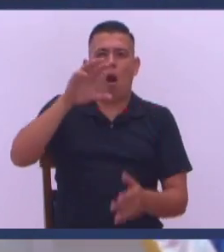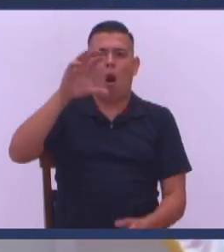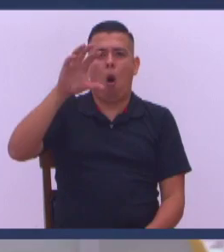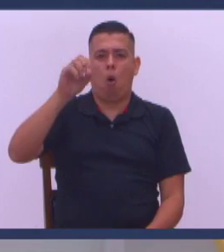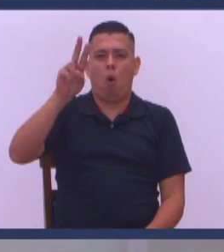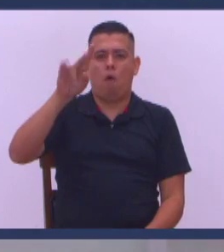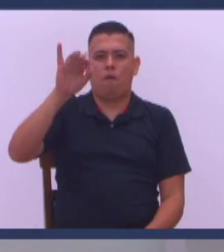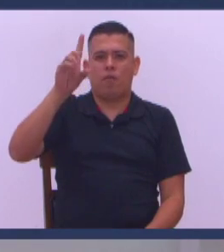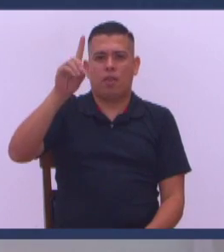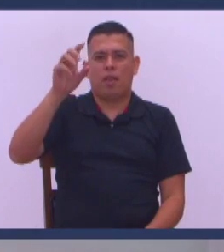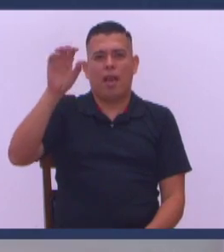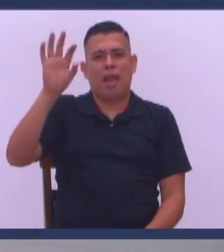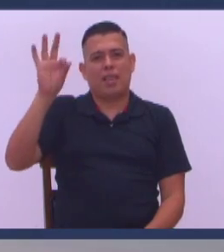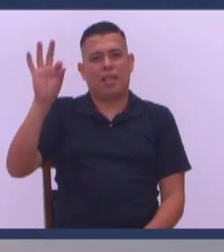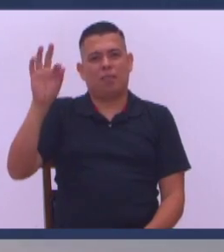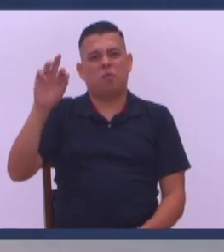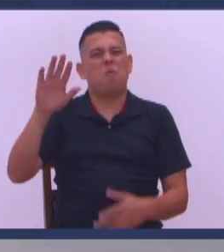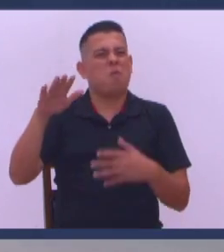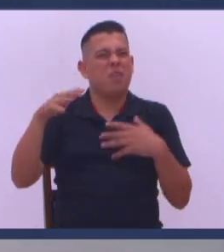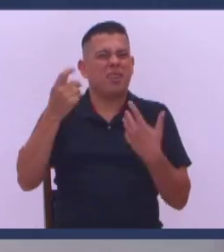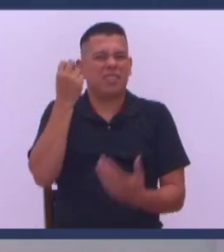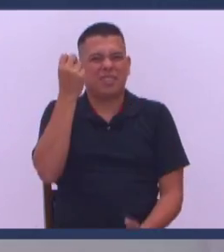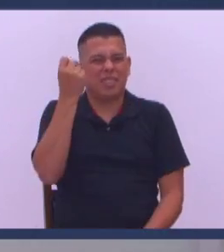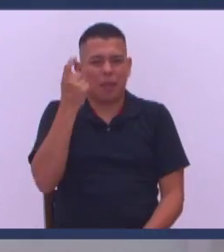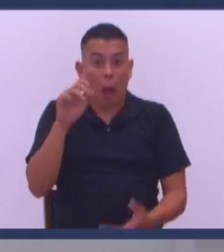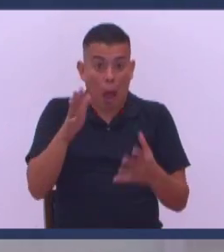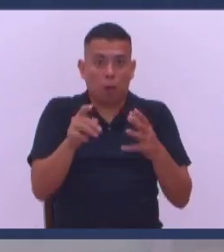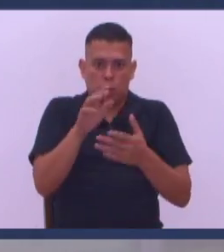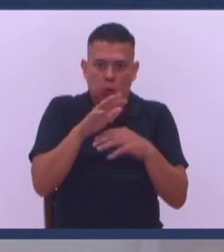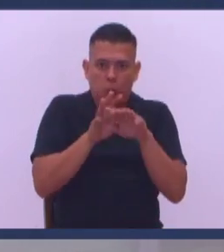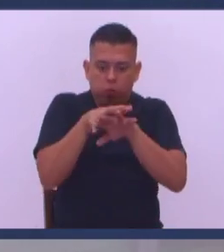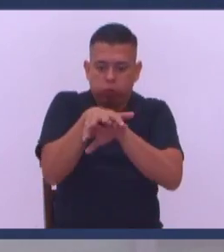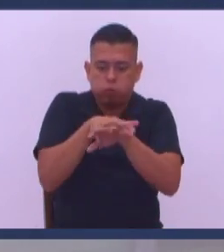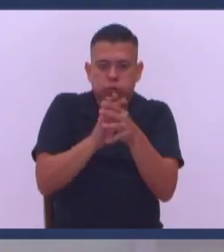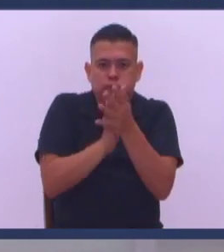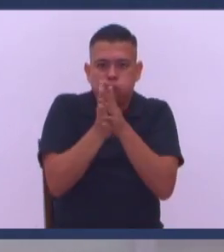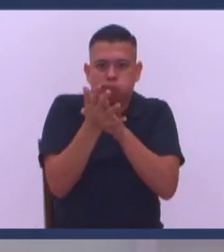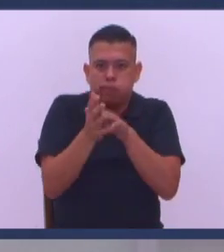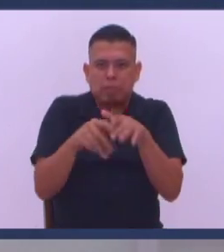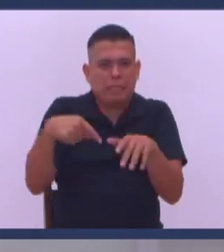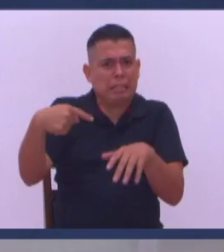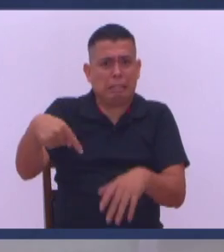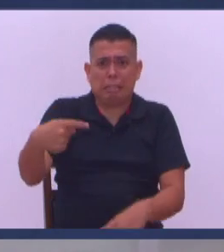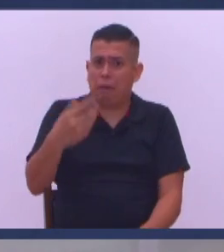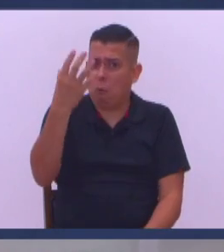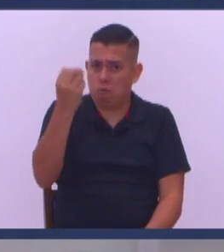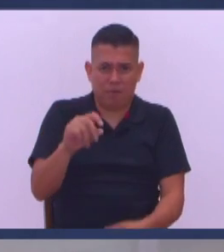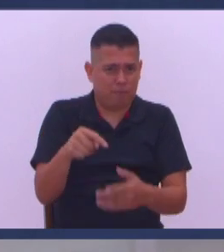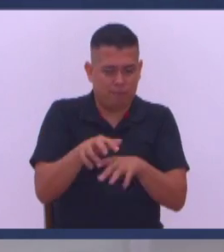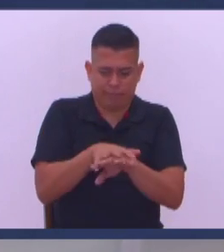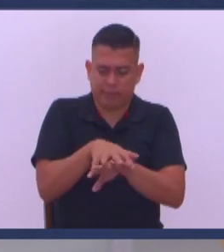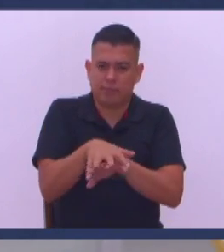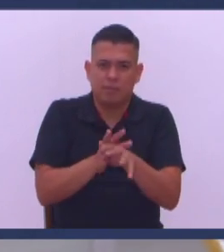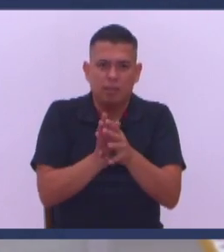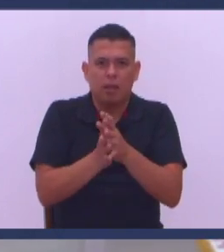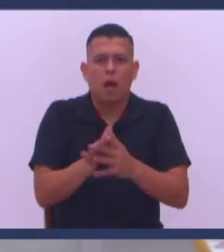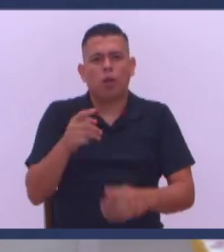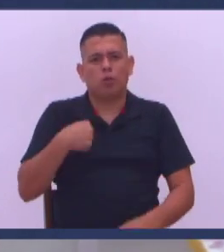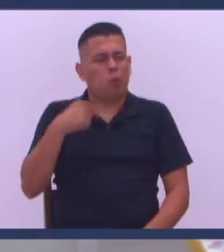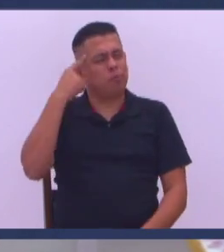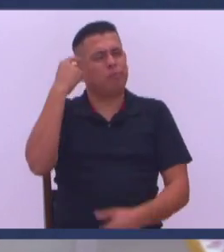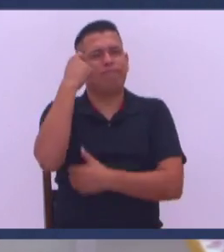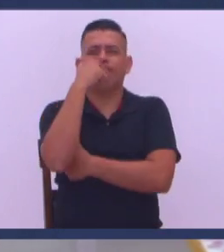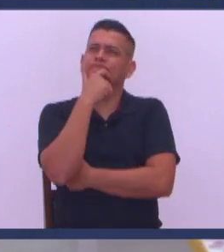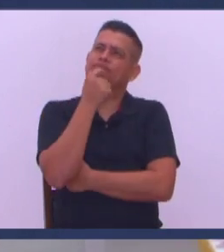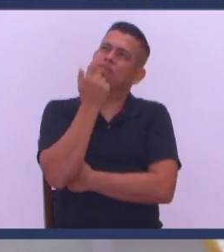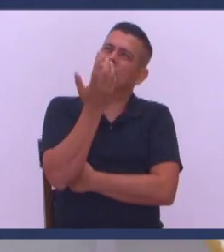lavarnos las manos Constantemente ¿Qué debemos hacer? Lavarnos las manos Constantemente Esto me llevó a pensar